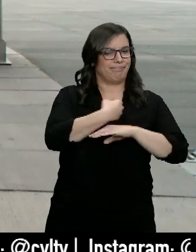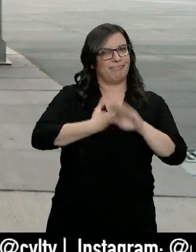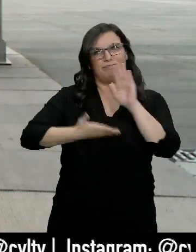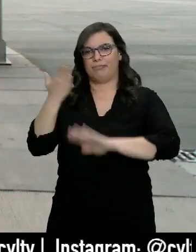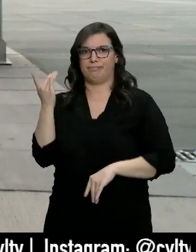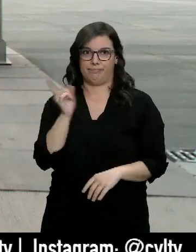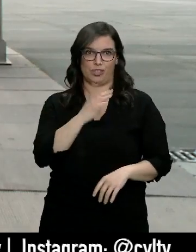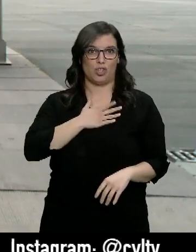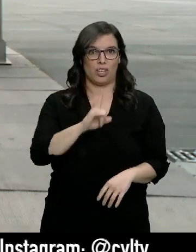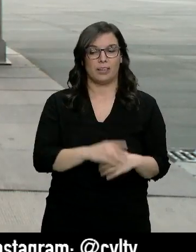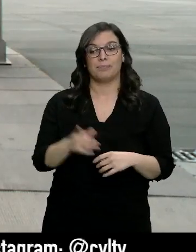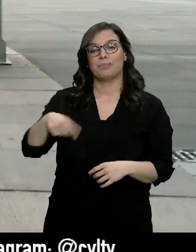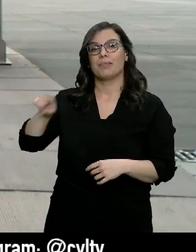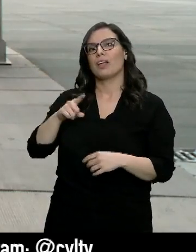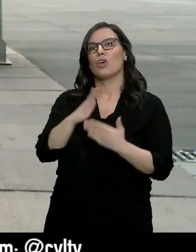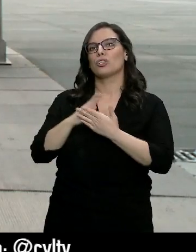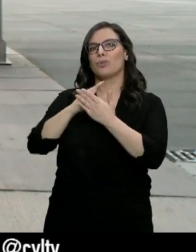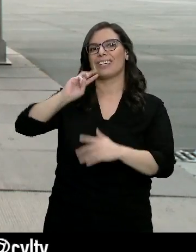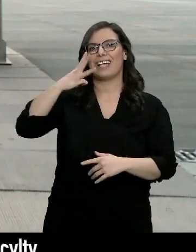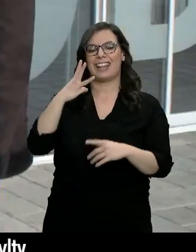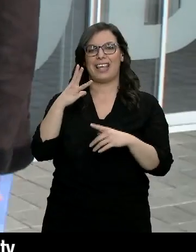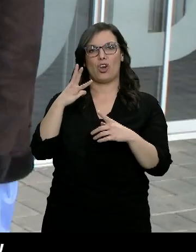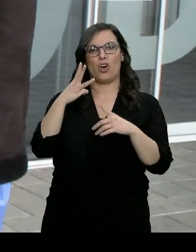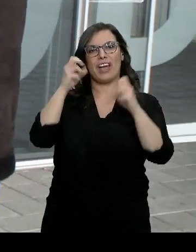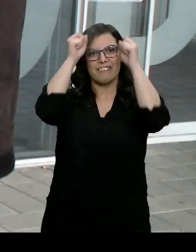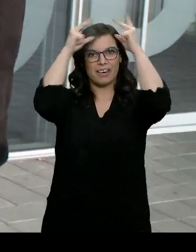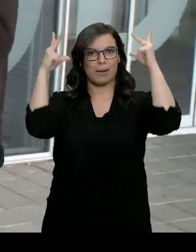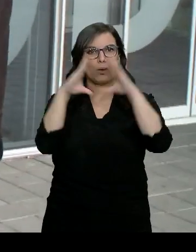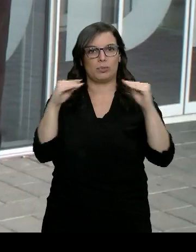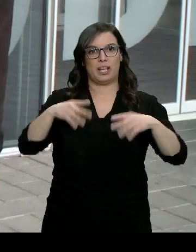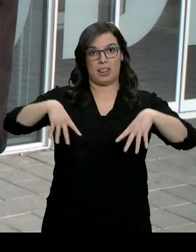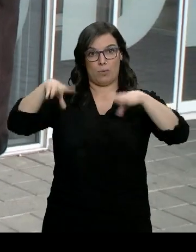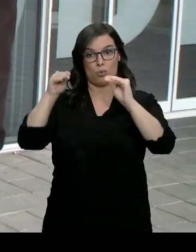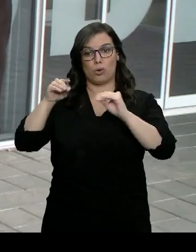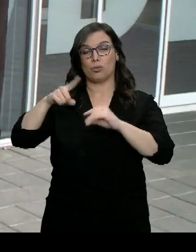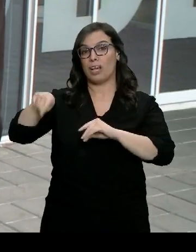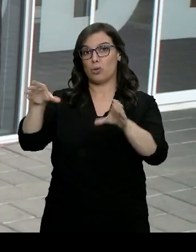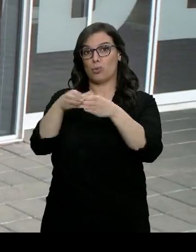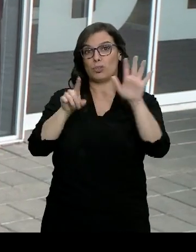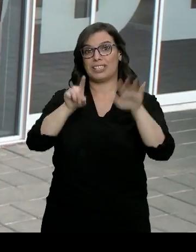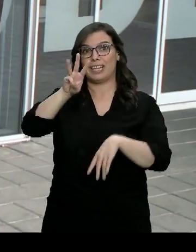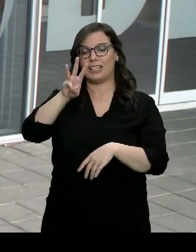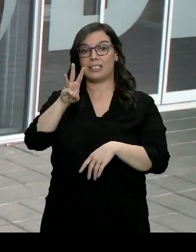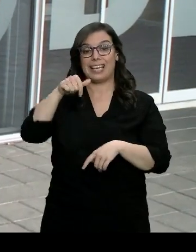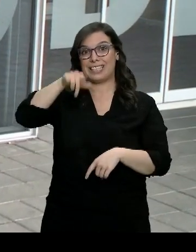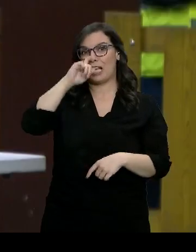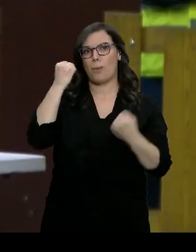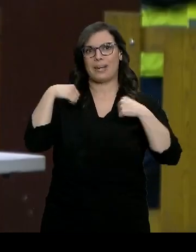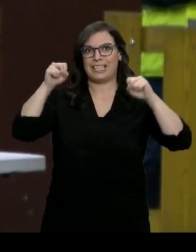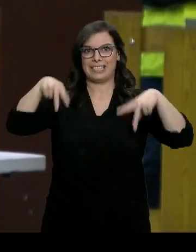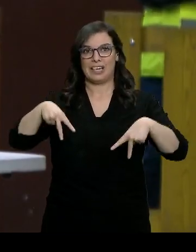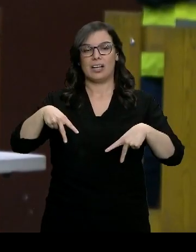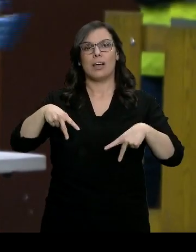Gadea e Iván estudian tercero de enfermería en la Universidad de Burgos. Como ellos, 63 alumnos no iban a tener prácticas este año,